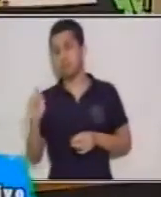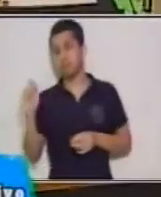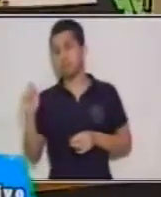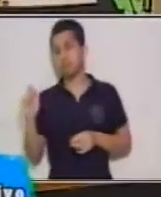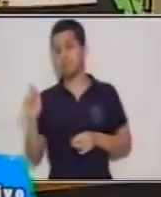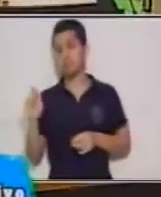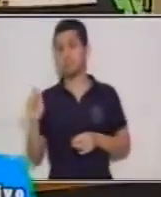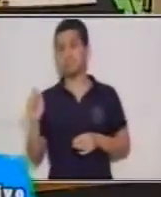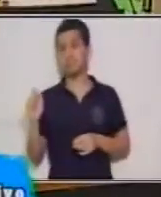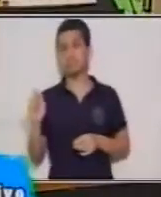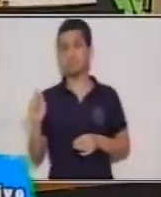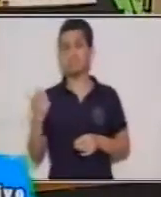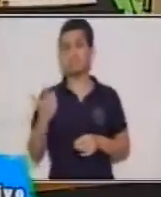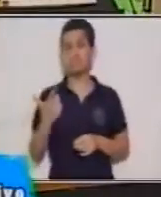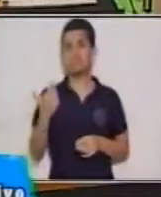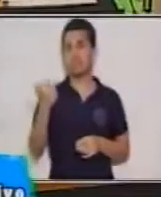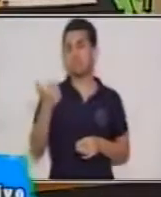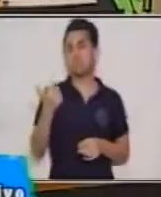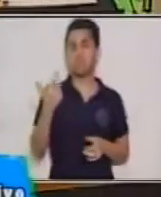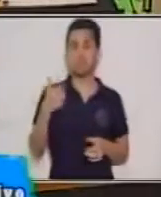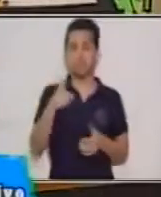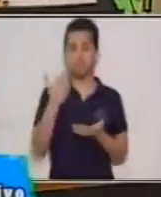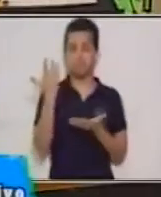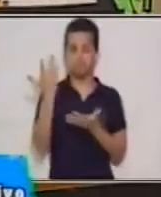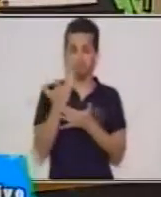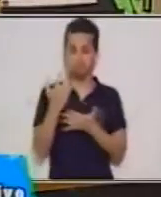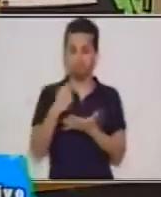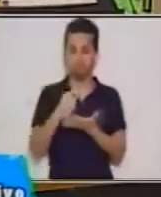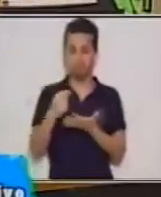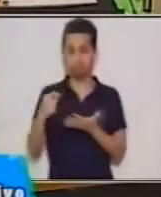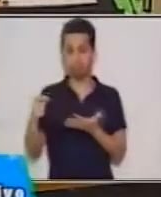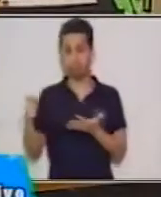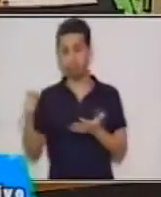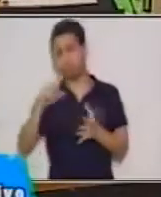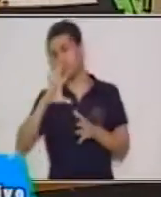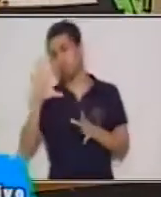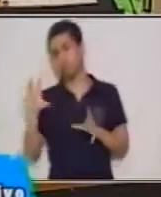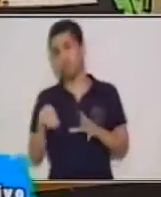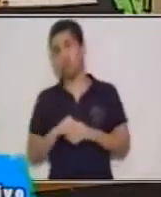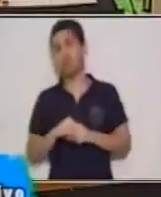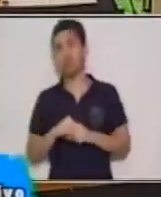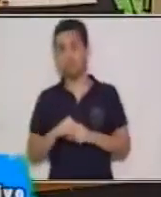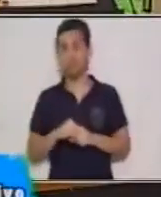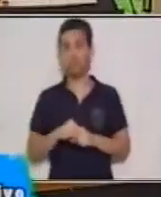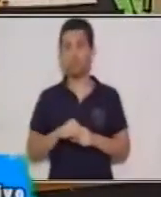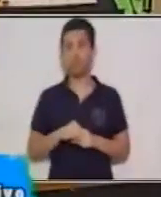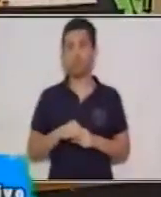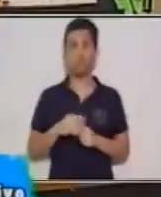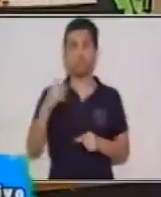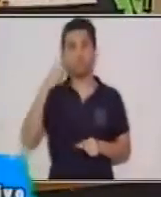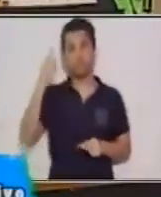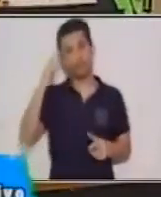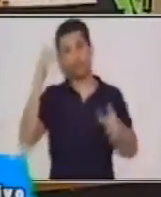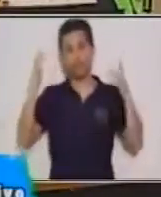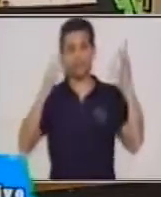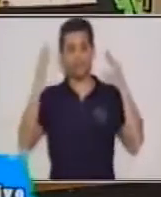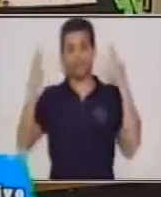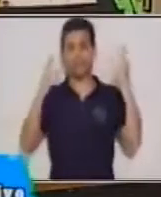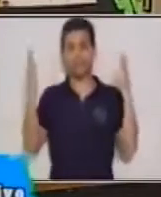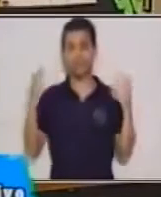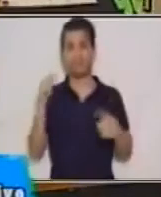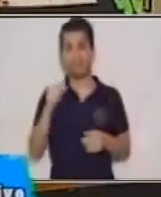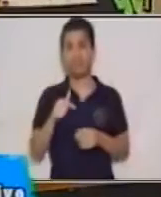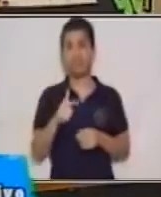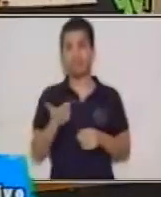pluma, y ahí va a expresar todas esas emociones que lleva a internas y la creatividad que